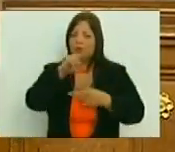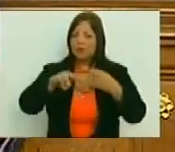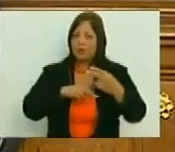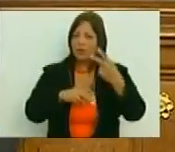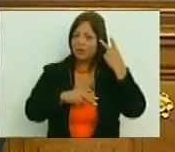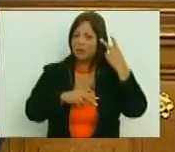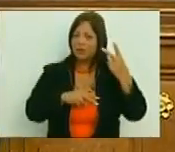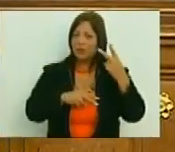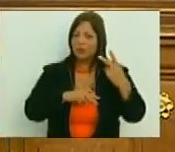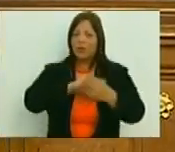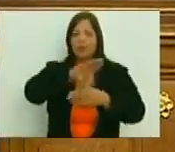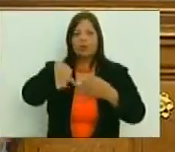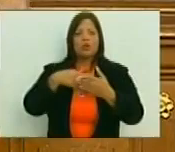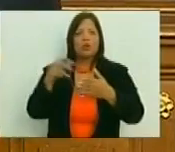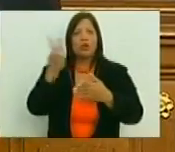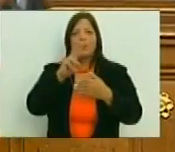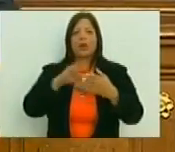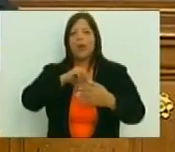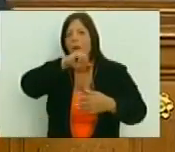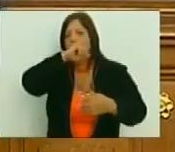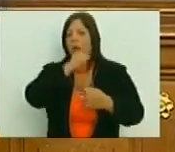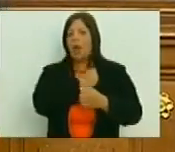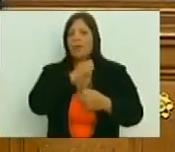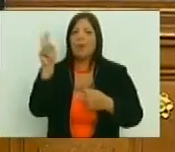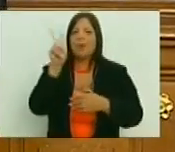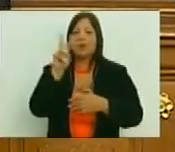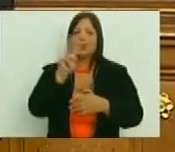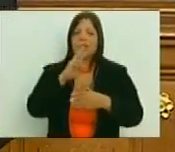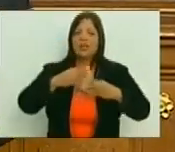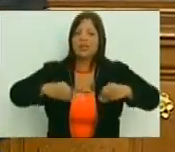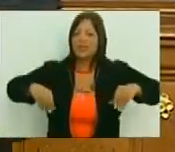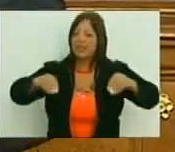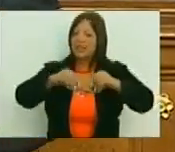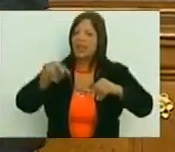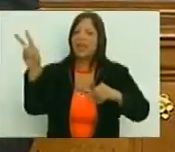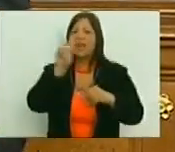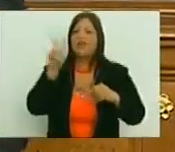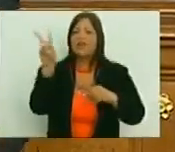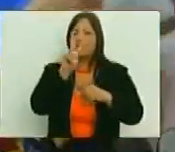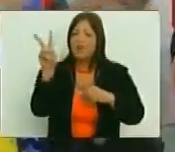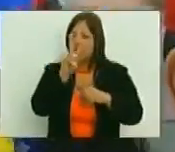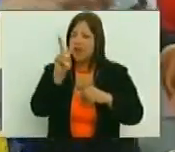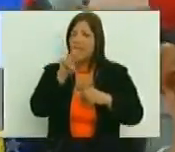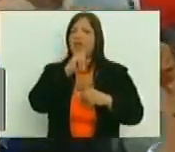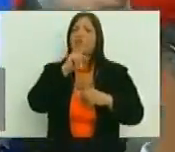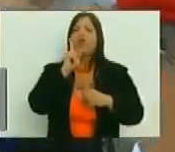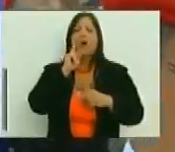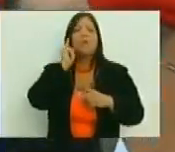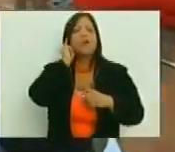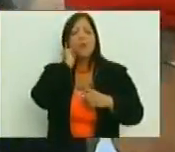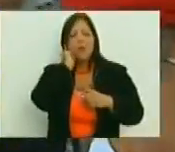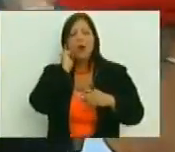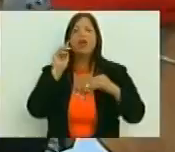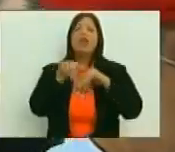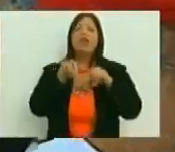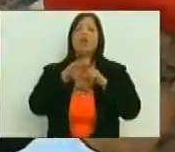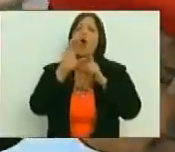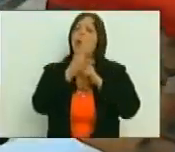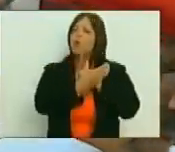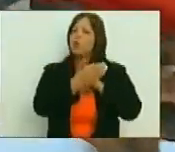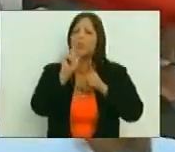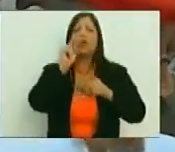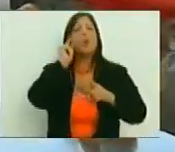y segundo que todos somos venezolanos y amamos a esta tierra, una tierra que se llama Venezuela, que es mujer al igual que la cultura